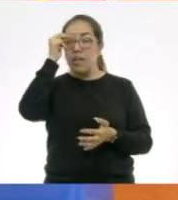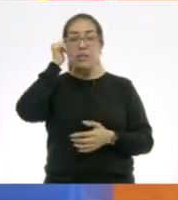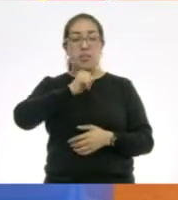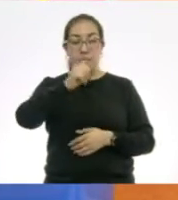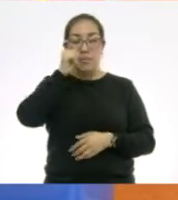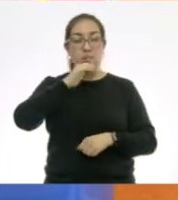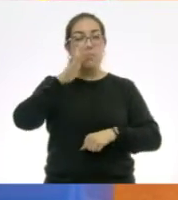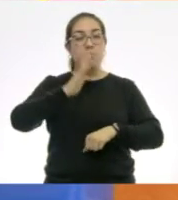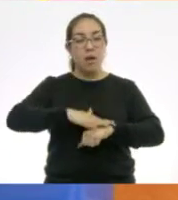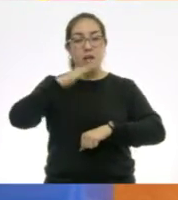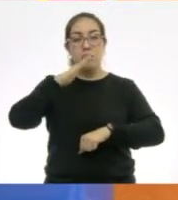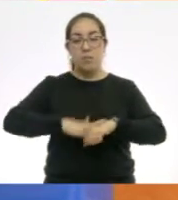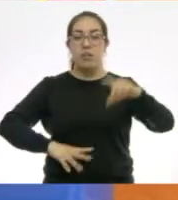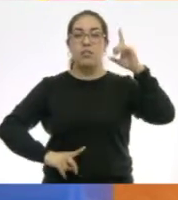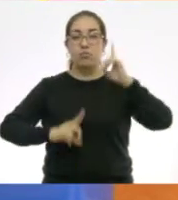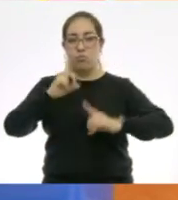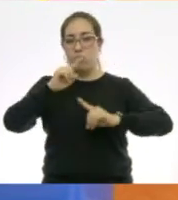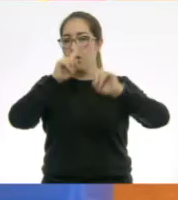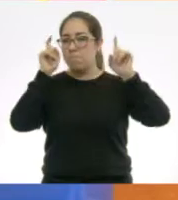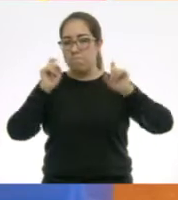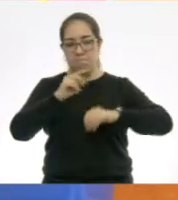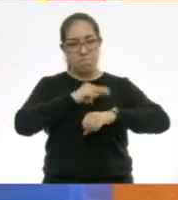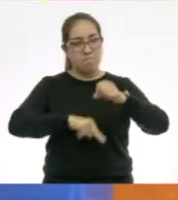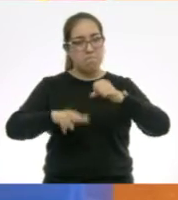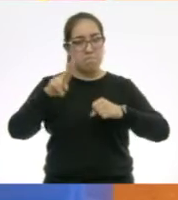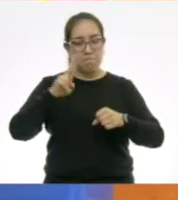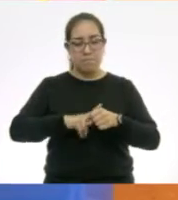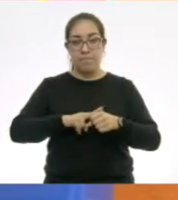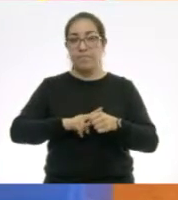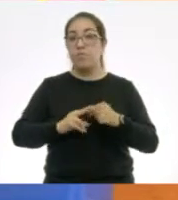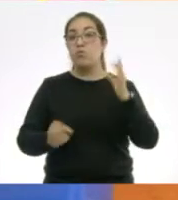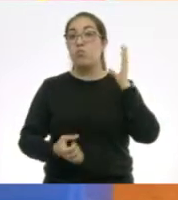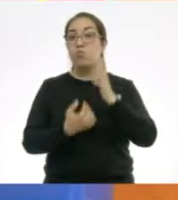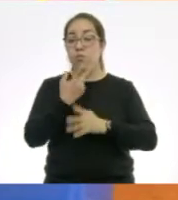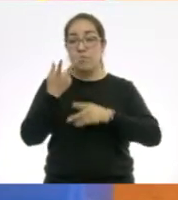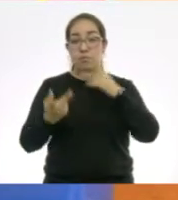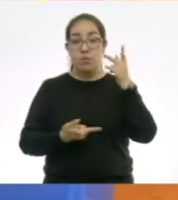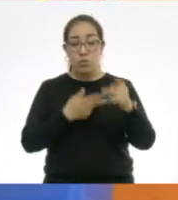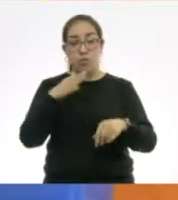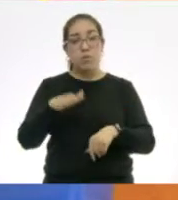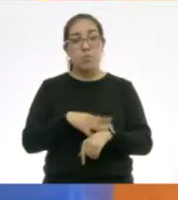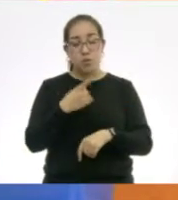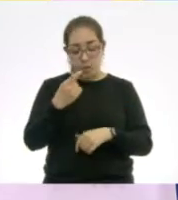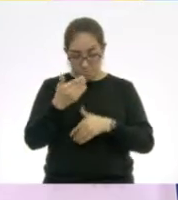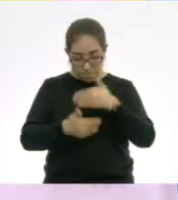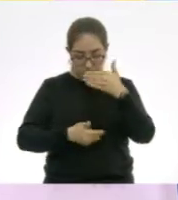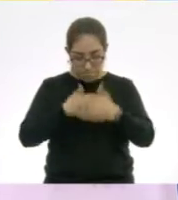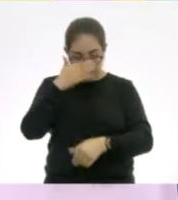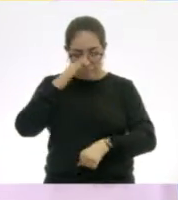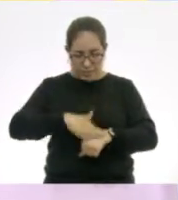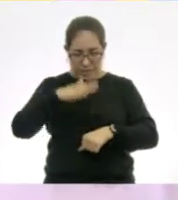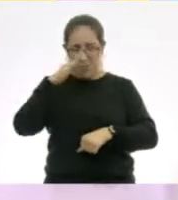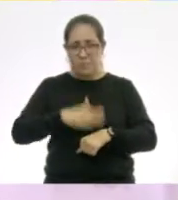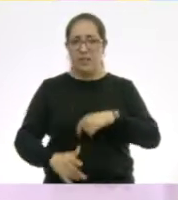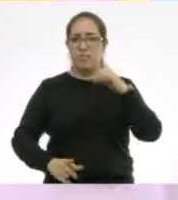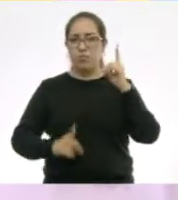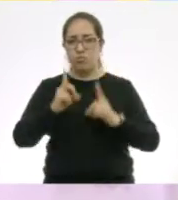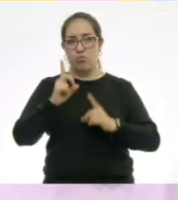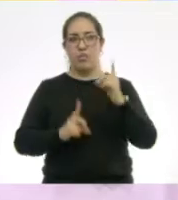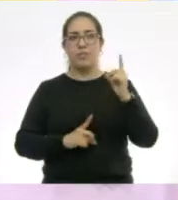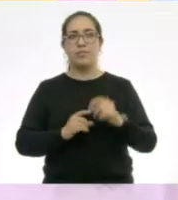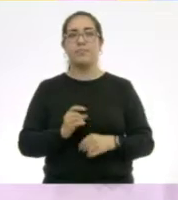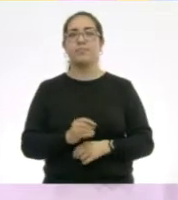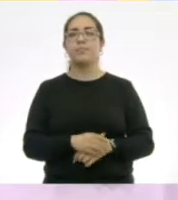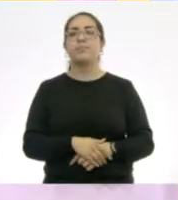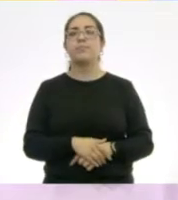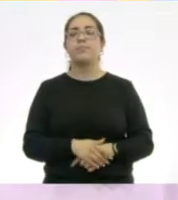surgir más dudas. Siguiente. Escribir las nuevas preguntas es porque nos van a surgir siempre más y más y más. Muy bien.